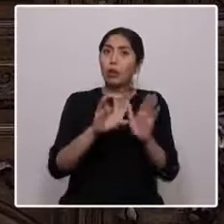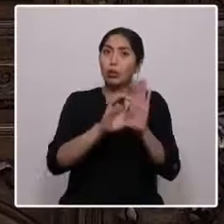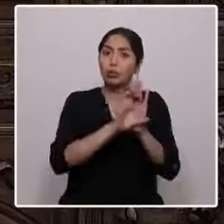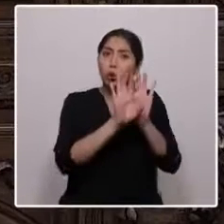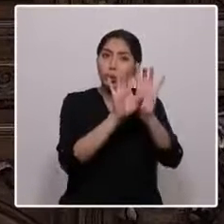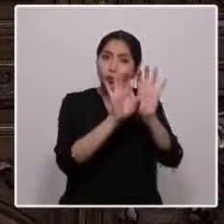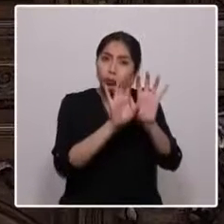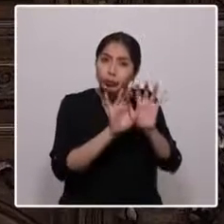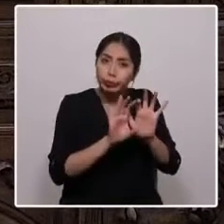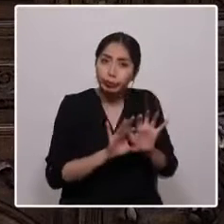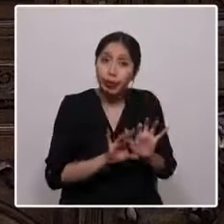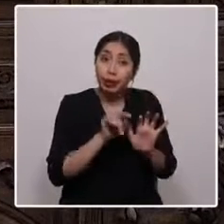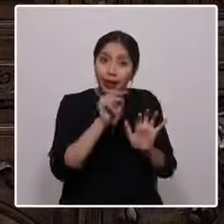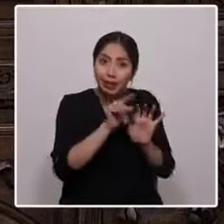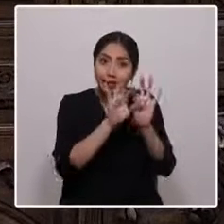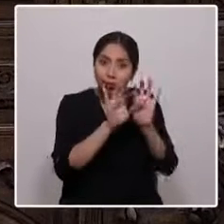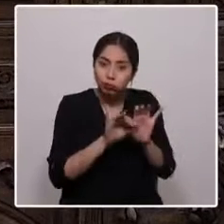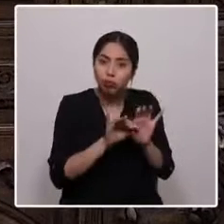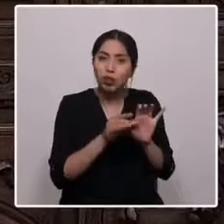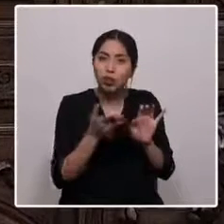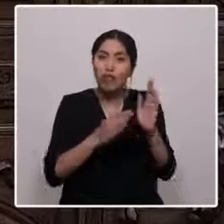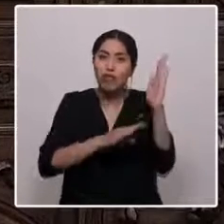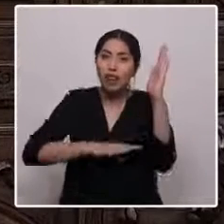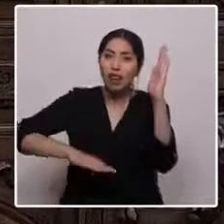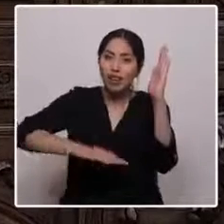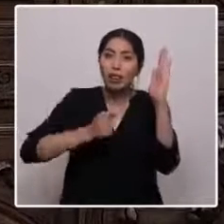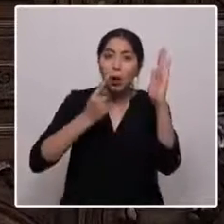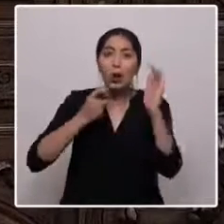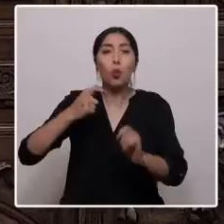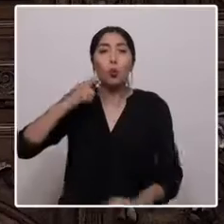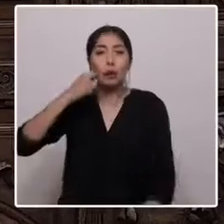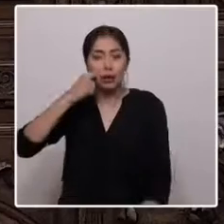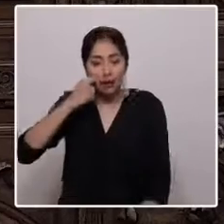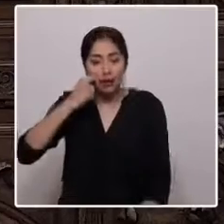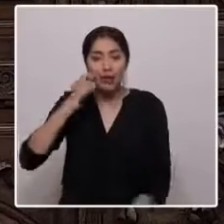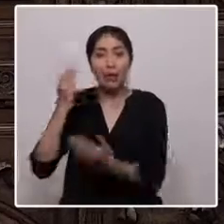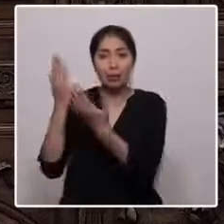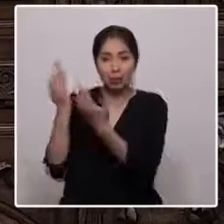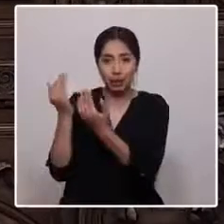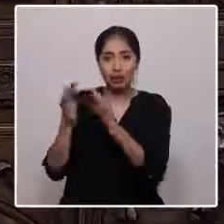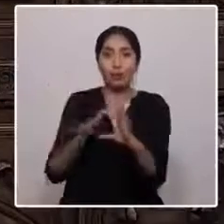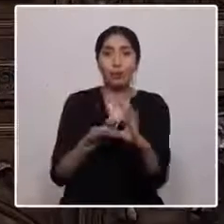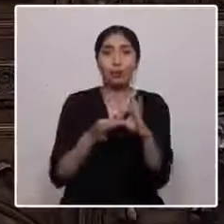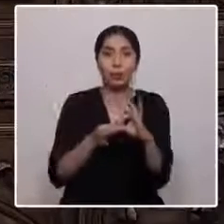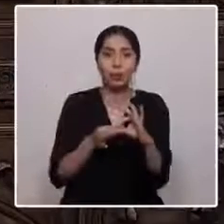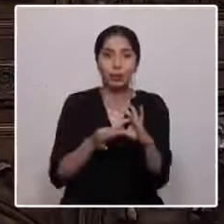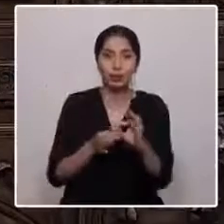construida sobre los cimientos de la humanidad y la esperanza. Muchas gracias.